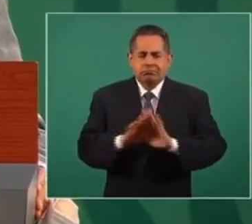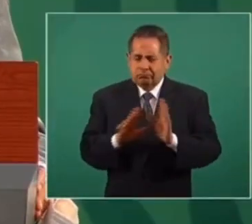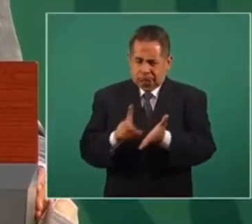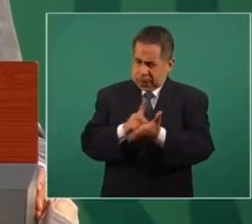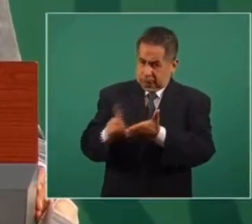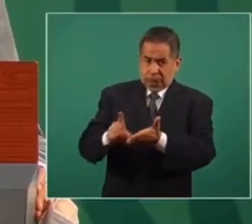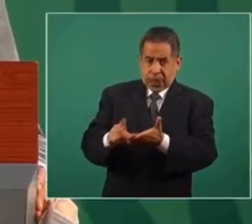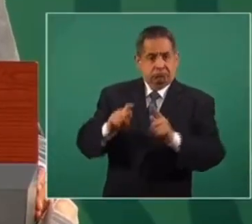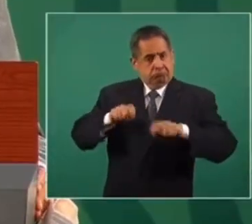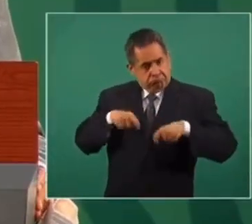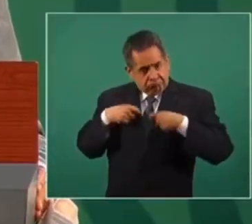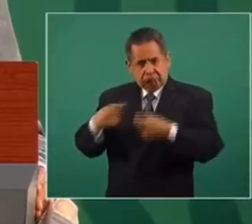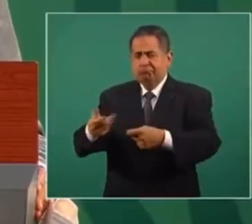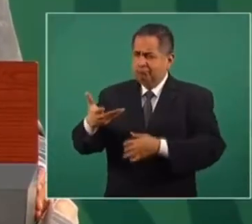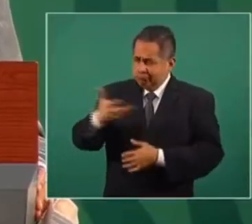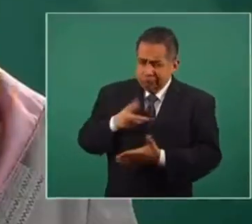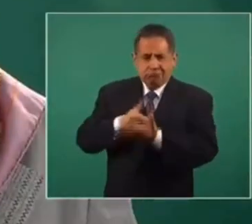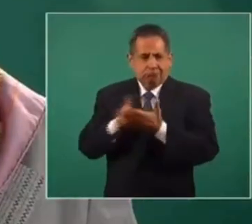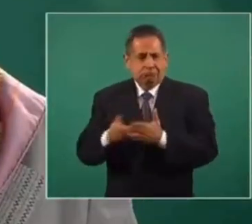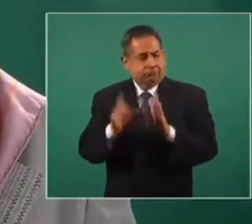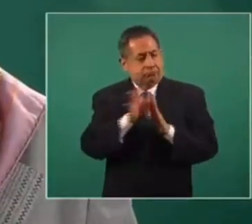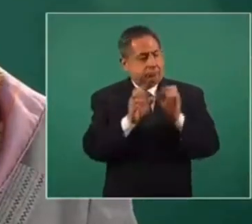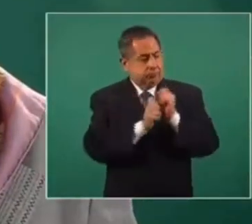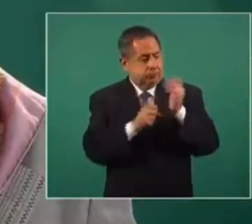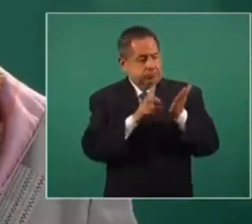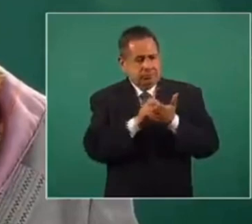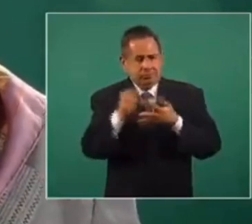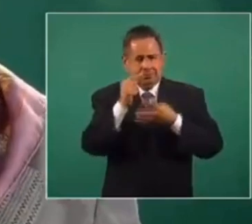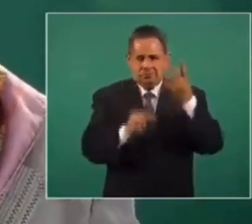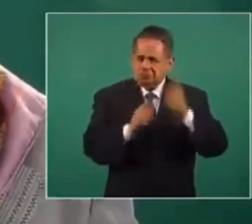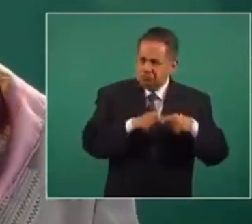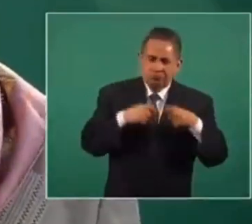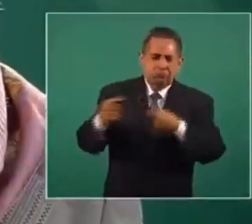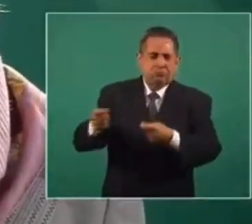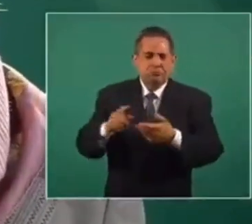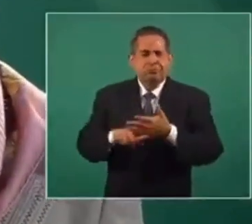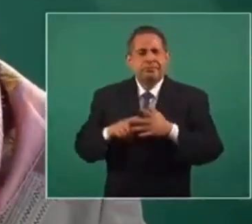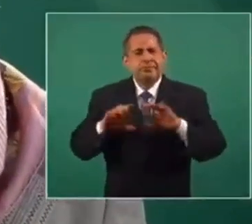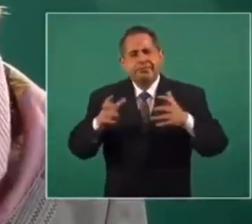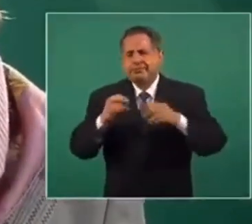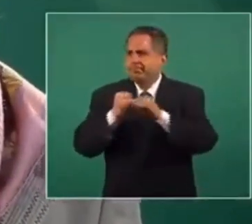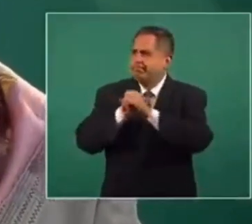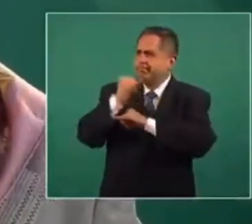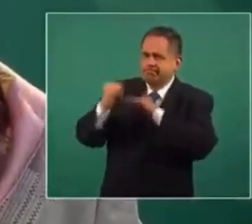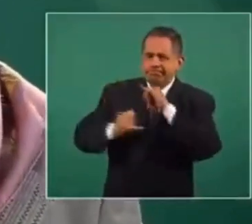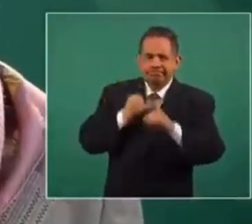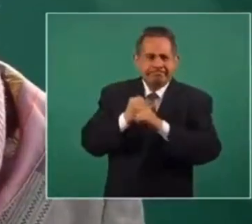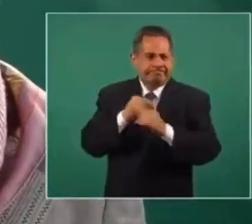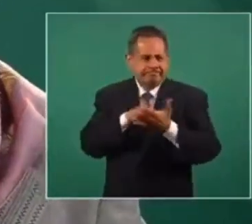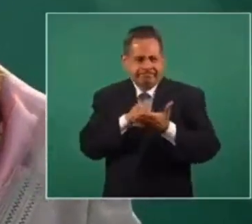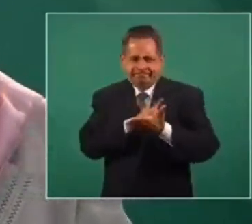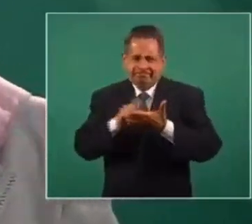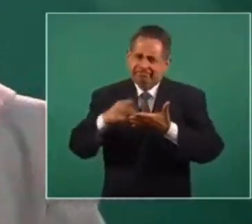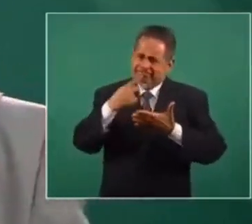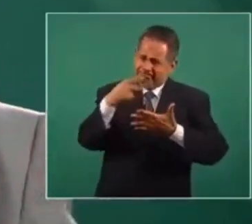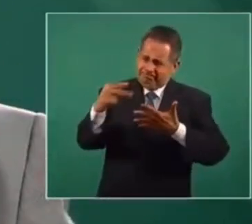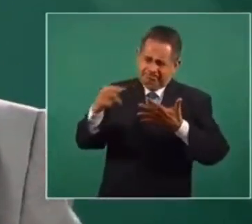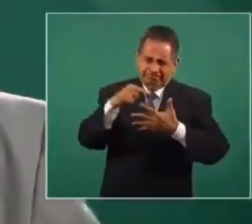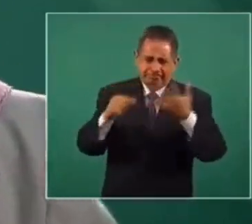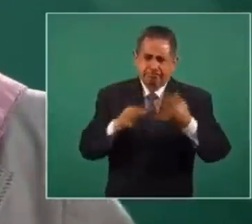más que en la Constitución y los derechos, y más allá de la Constitución, en las condiciones internacionales y en